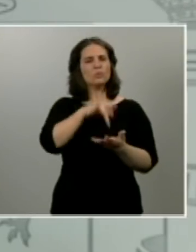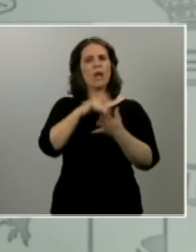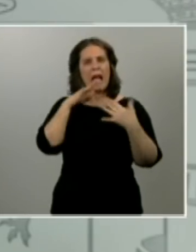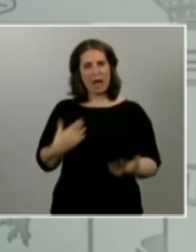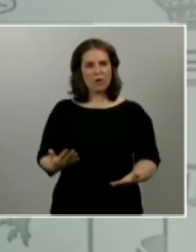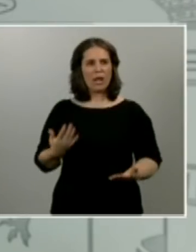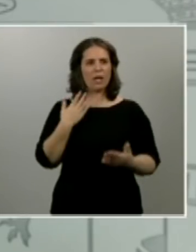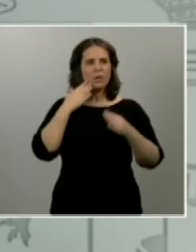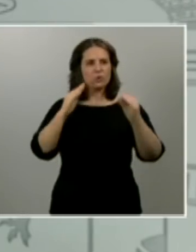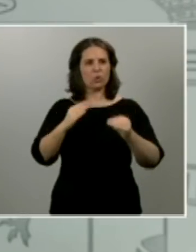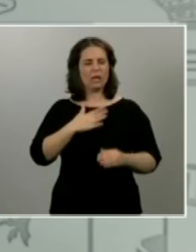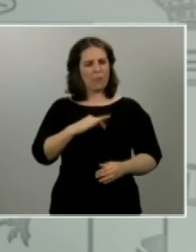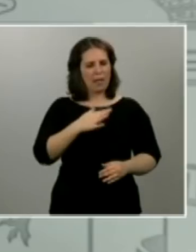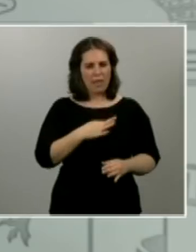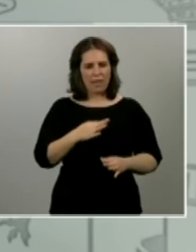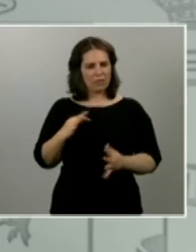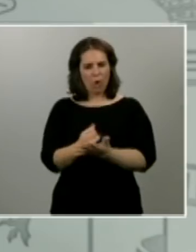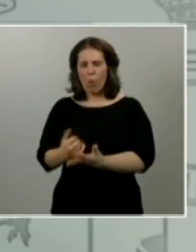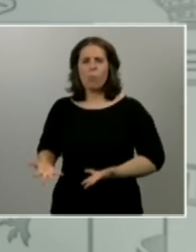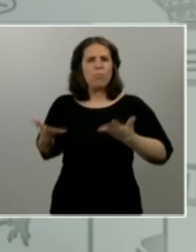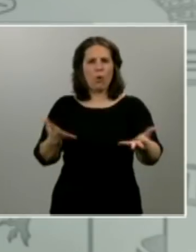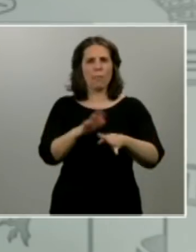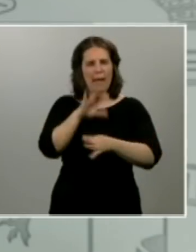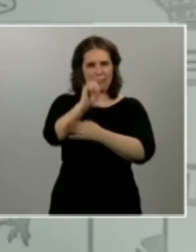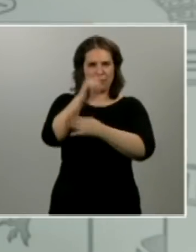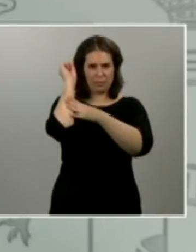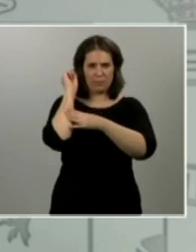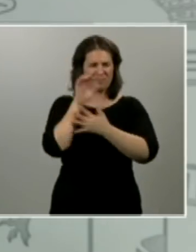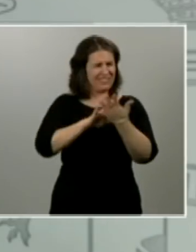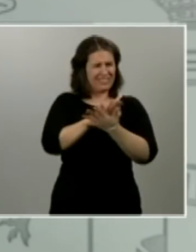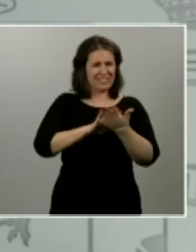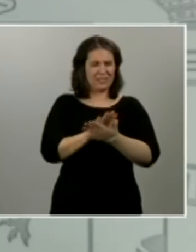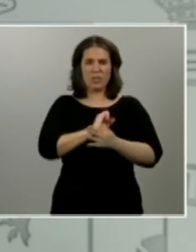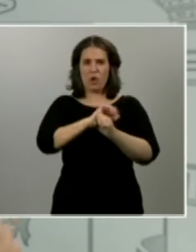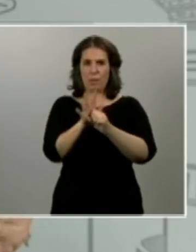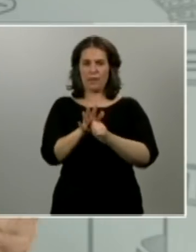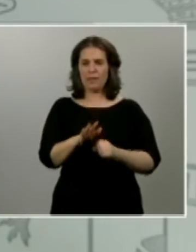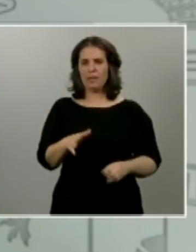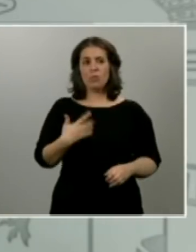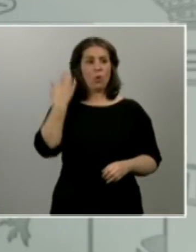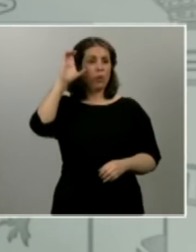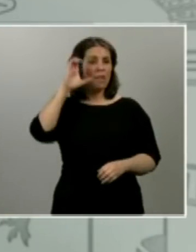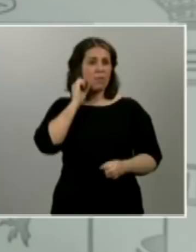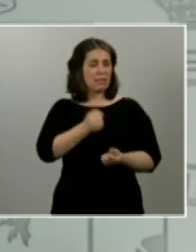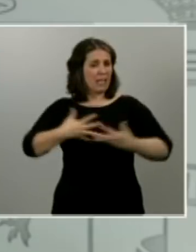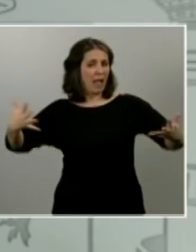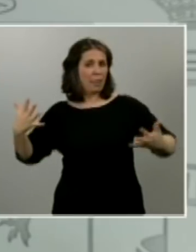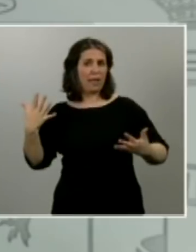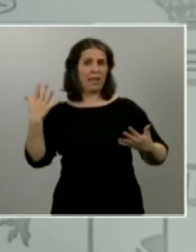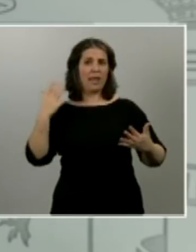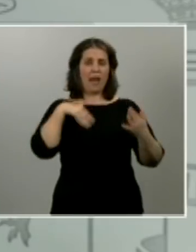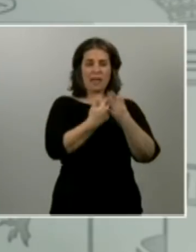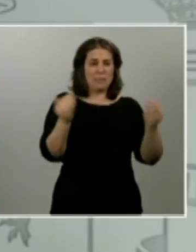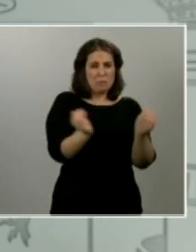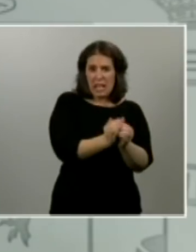capacidades para vencer al COVID-19. Desde la comunidad más grande hasta la comunidad más chica, a las ciudades